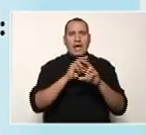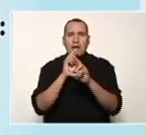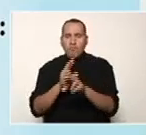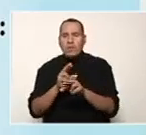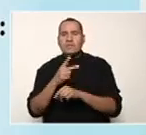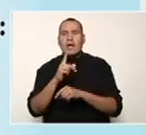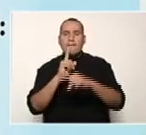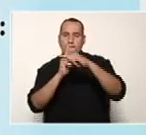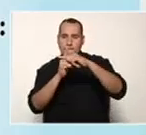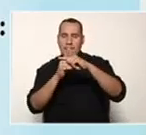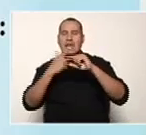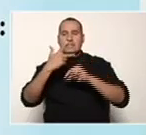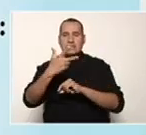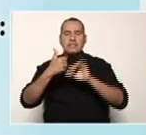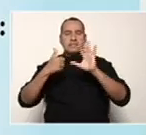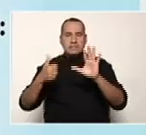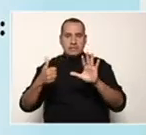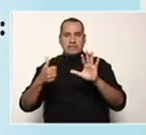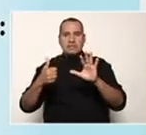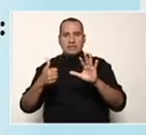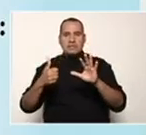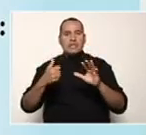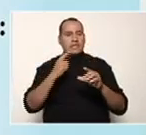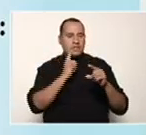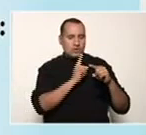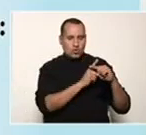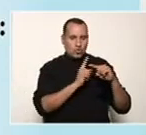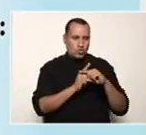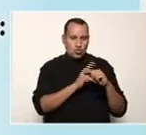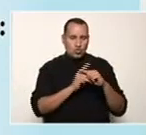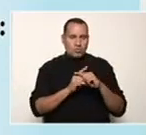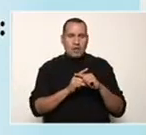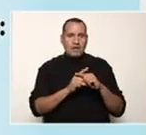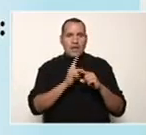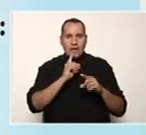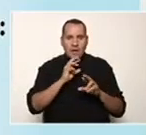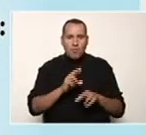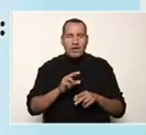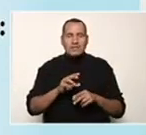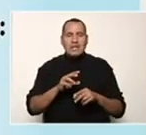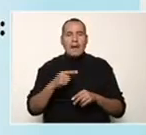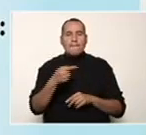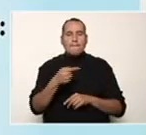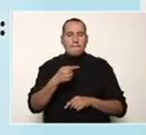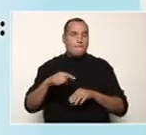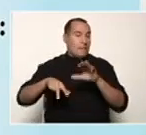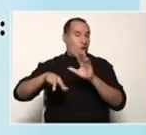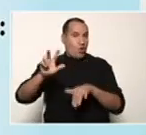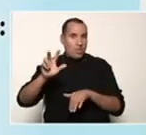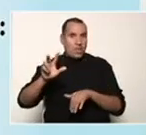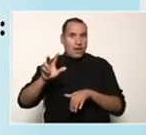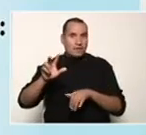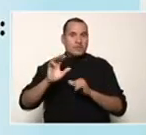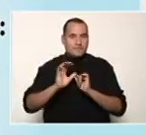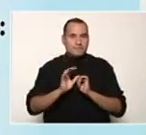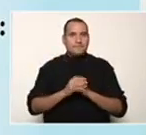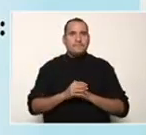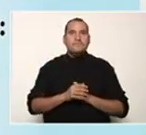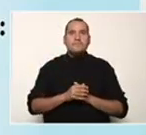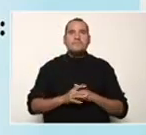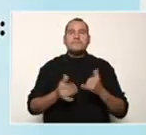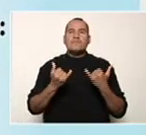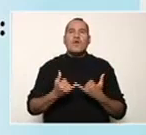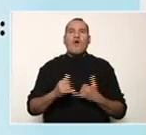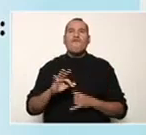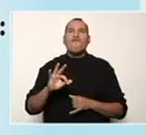y que sumados algebraicamente den menos 13. Y vamos a hacer